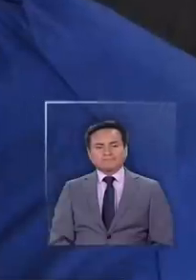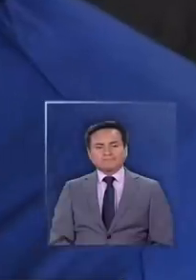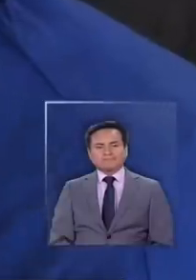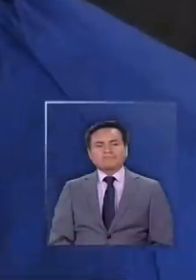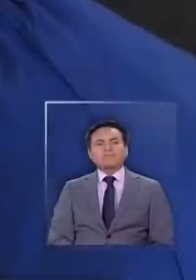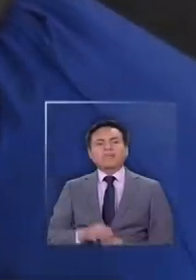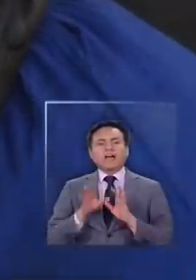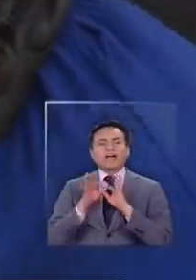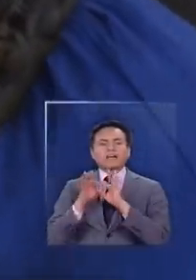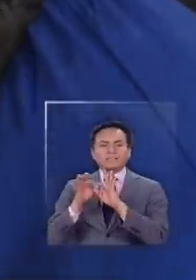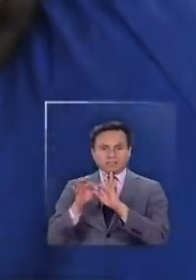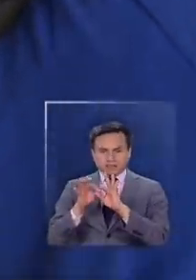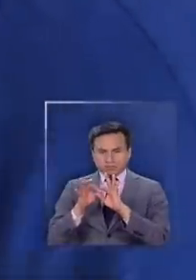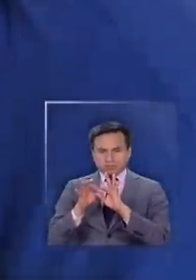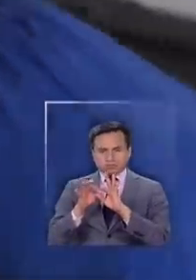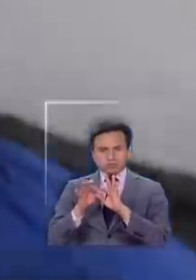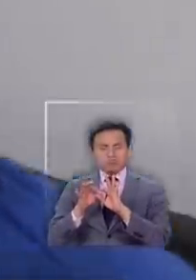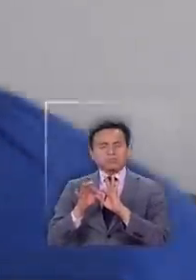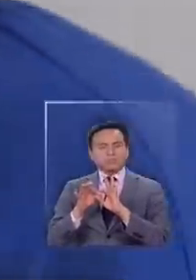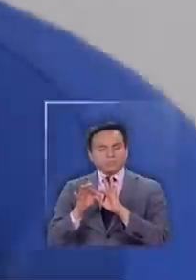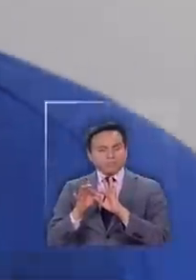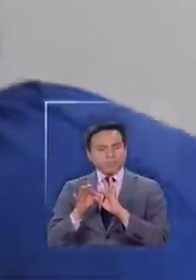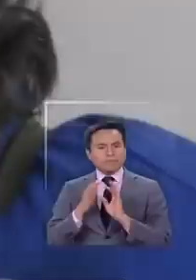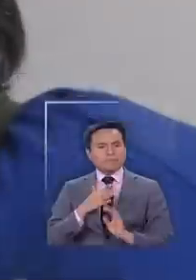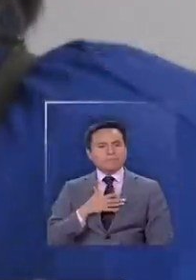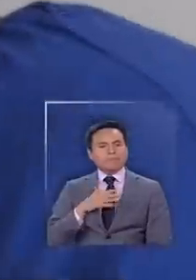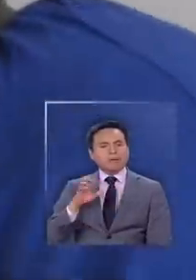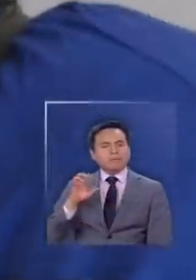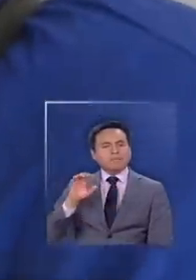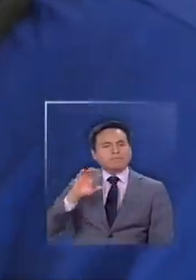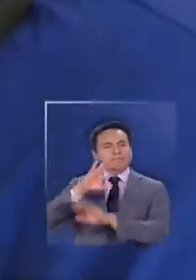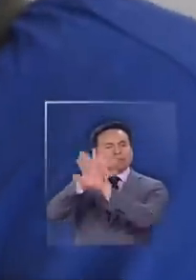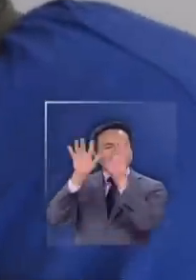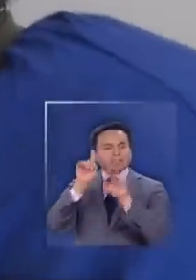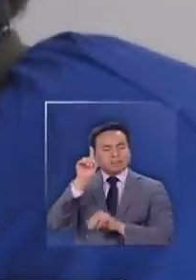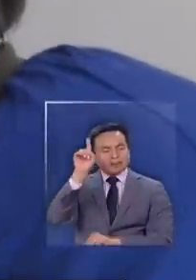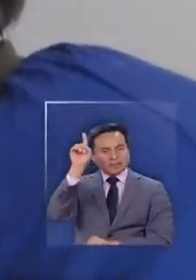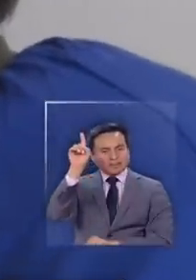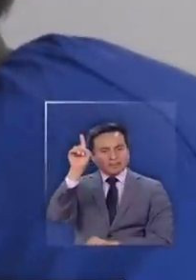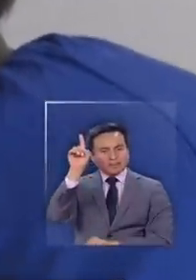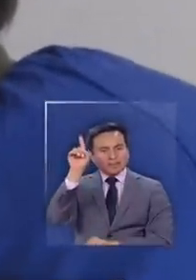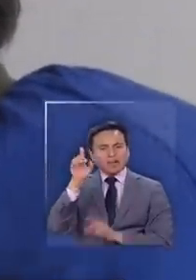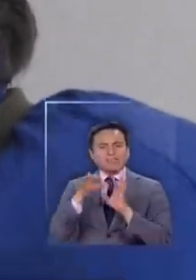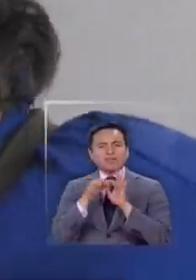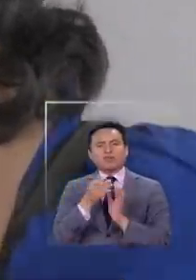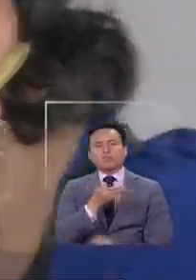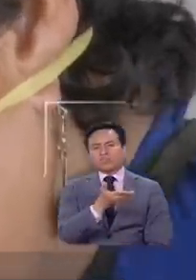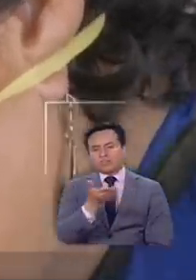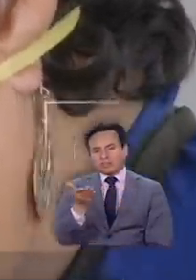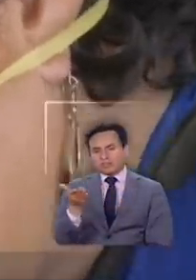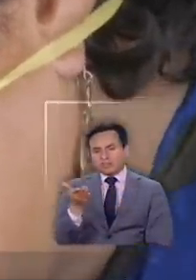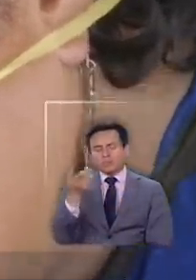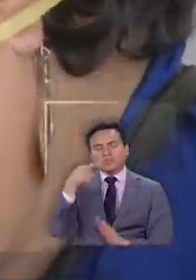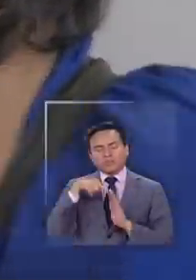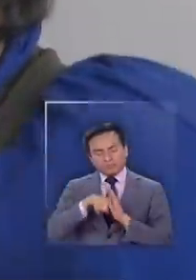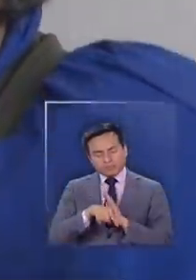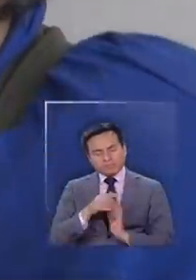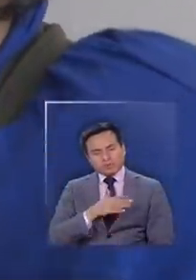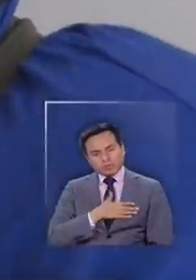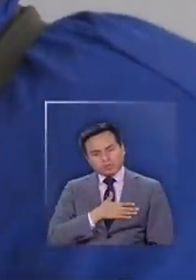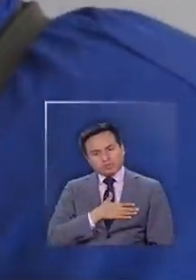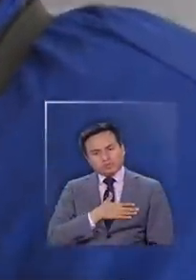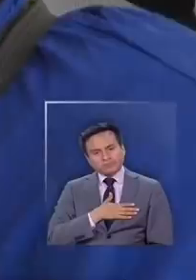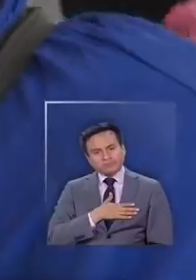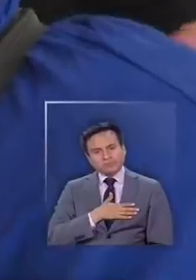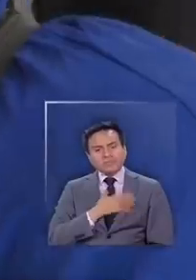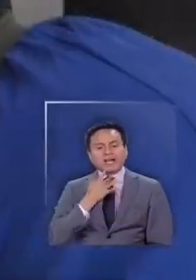agradezco antemano a mi padre Celestial agradezco a ustedes profundamente de mi corazón